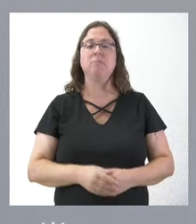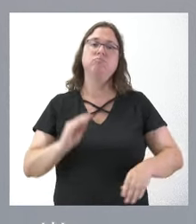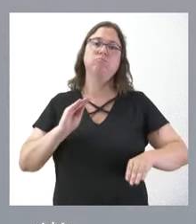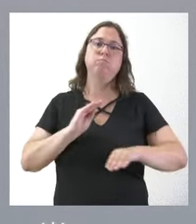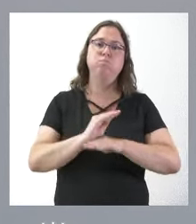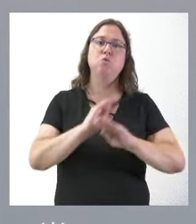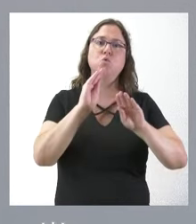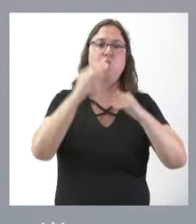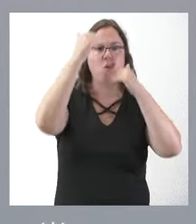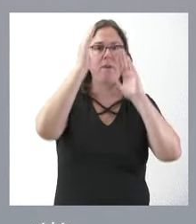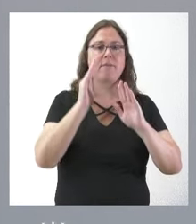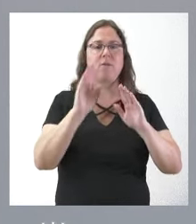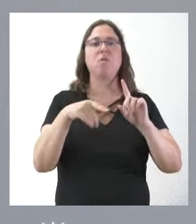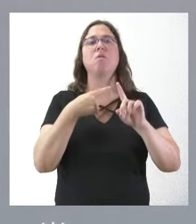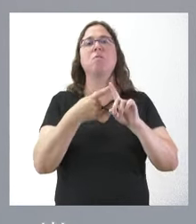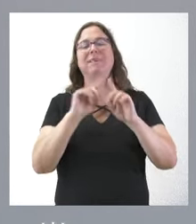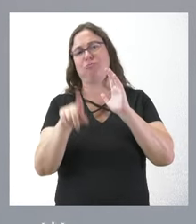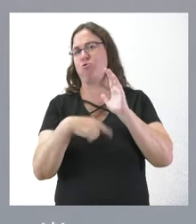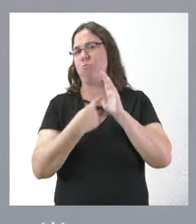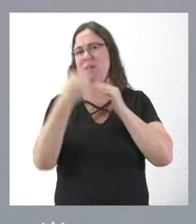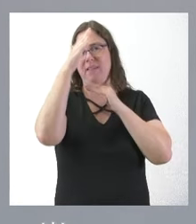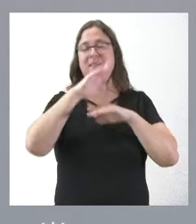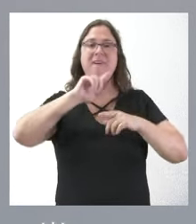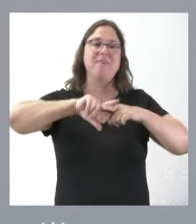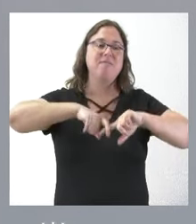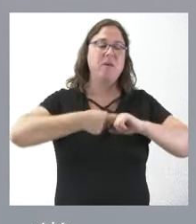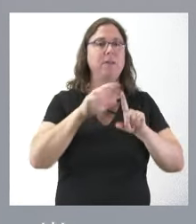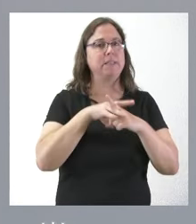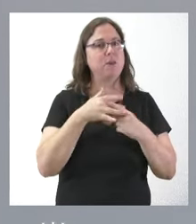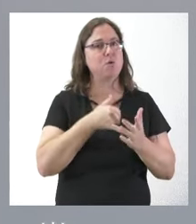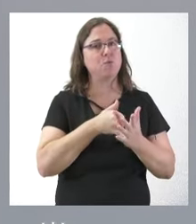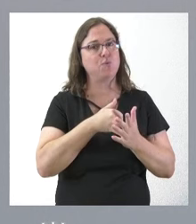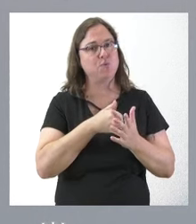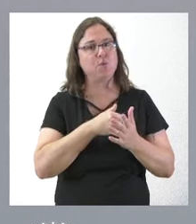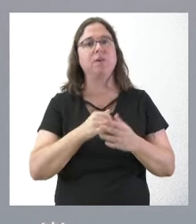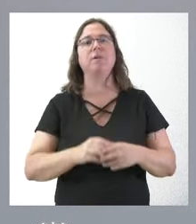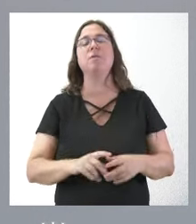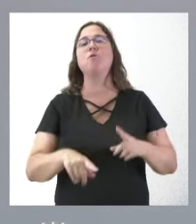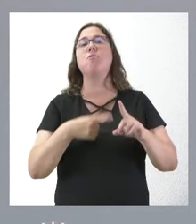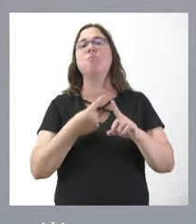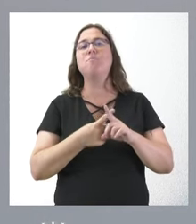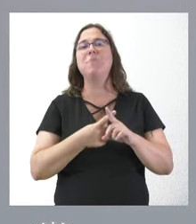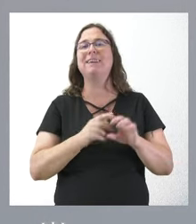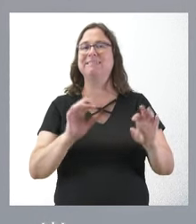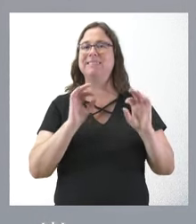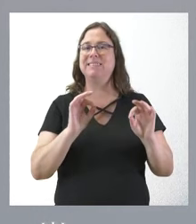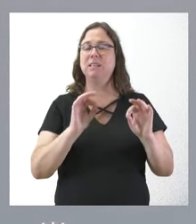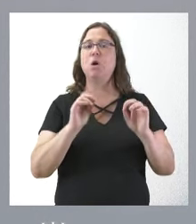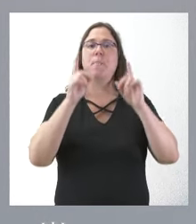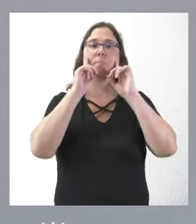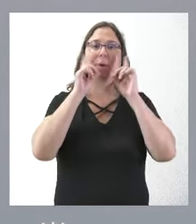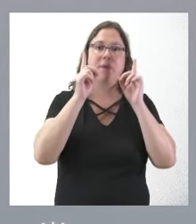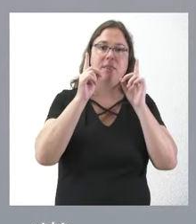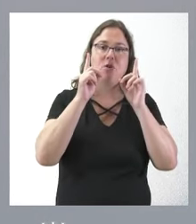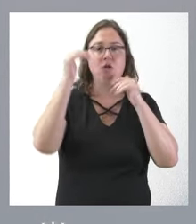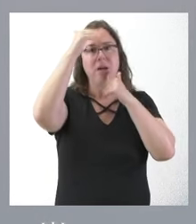actuaciones de su atención integral. Son familias en situación de vulnerabilidad y tienen una triple perspectiva, la preventiva, la